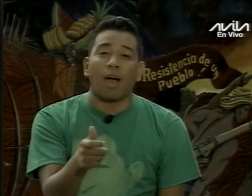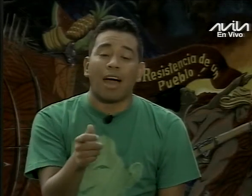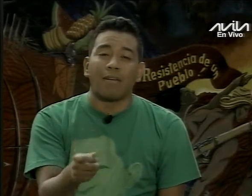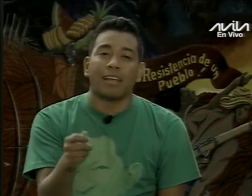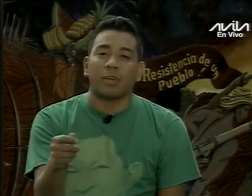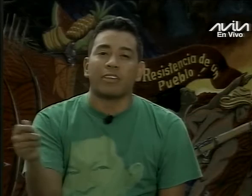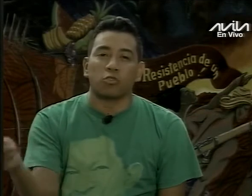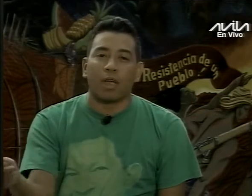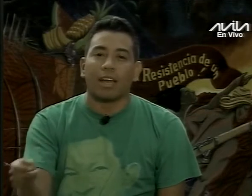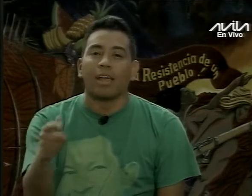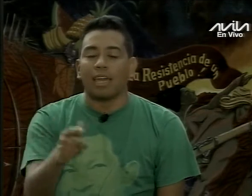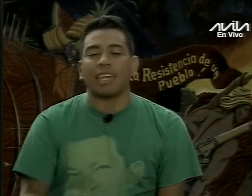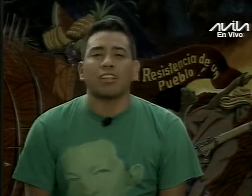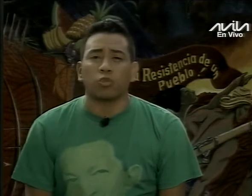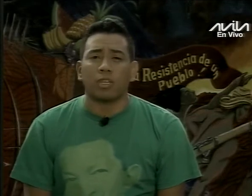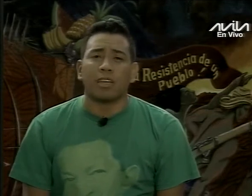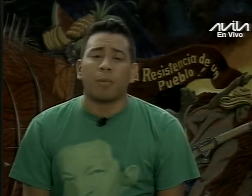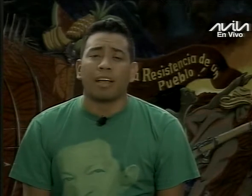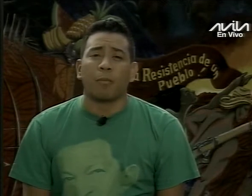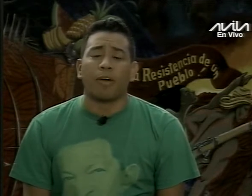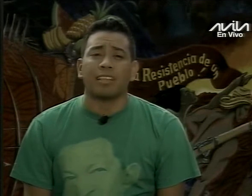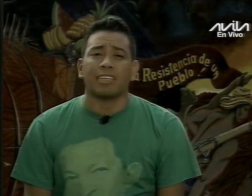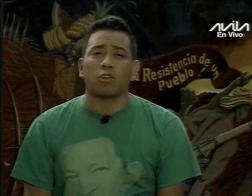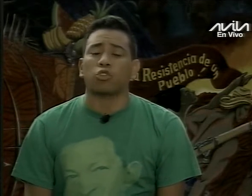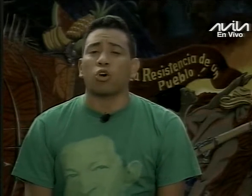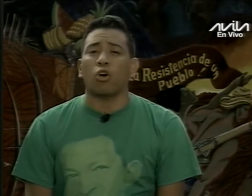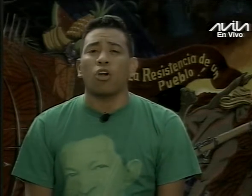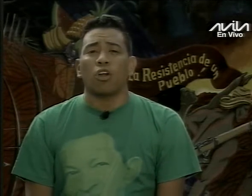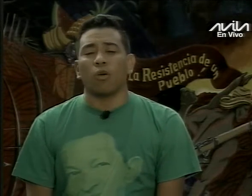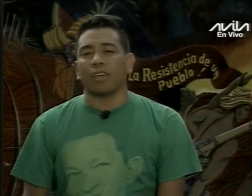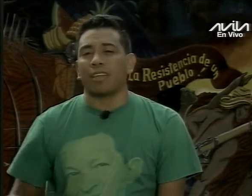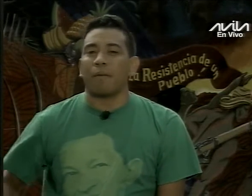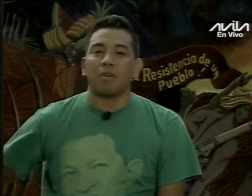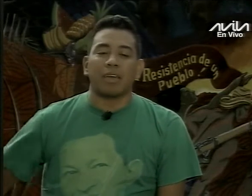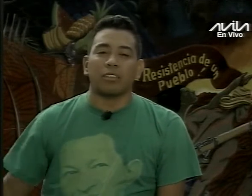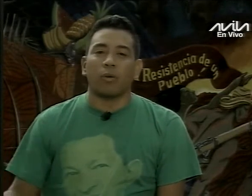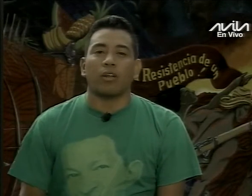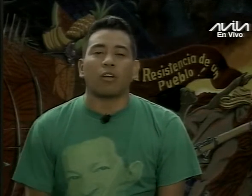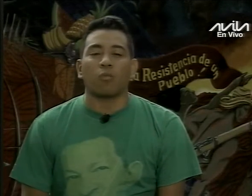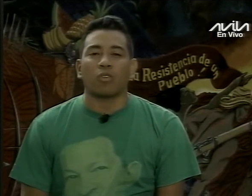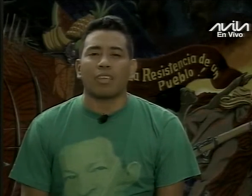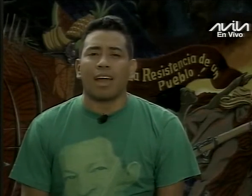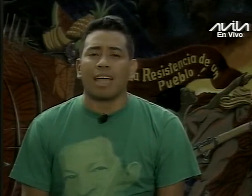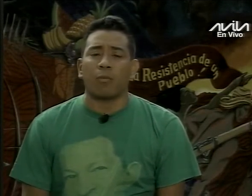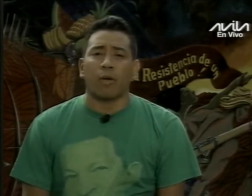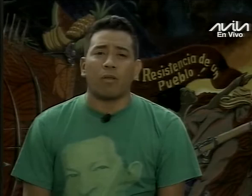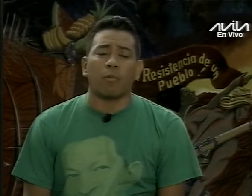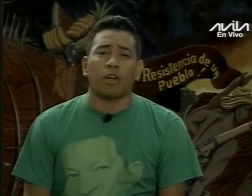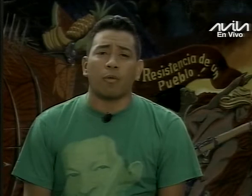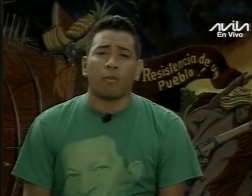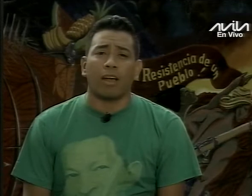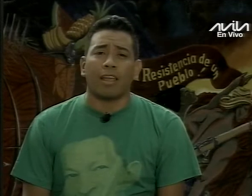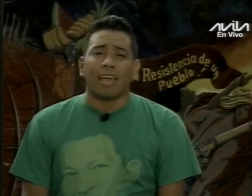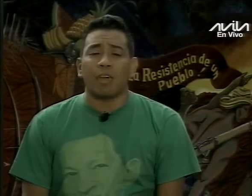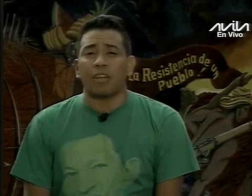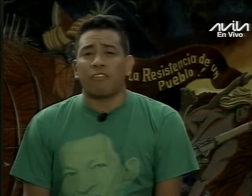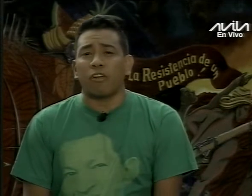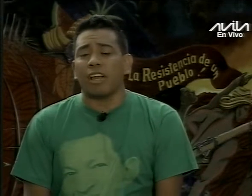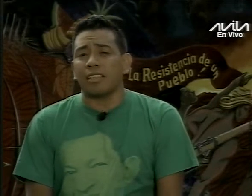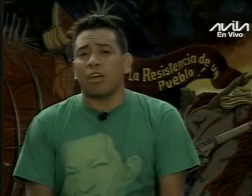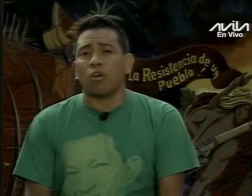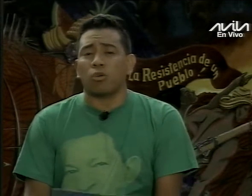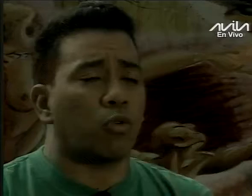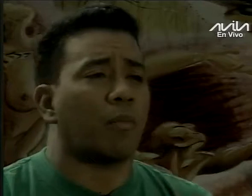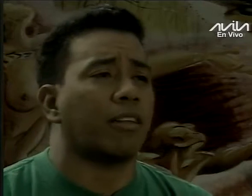arroba avilatvsuena en el Twitter, para que puedan decirnos todo lo que está viviendo, bueno, la comunidad, el pueblo, el poder popular. En